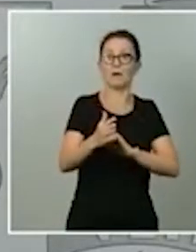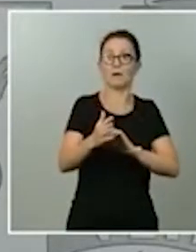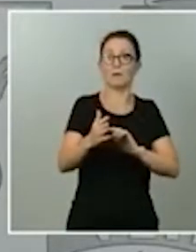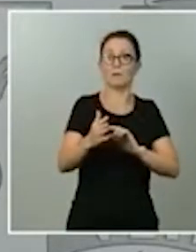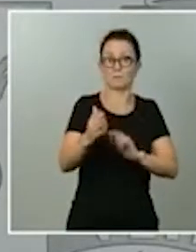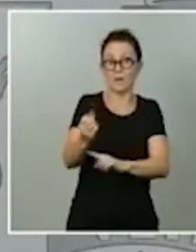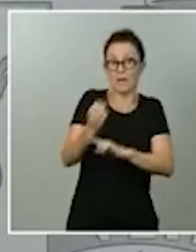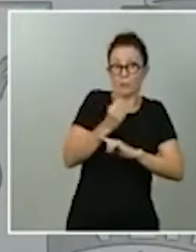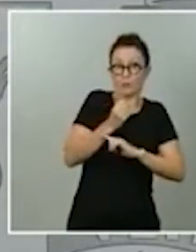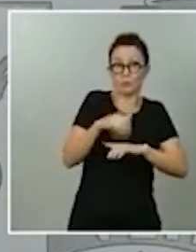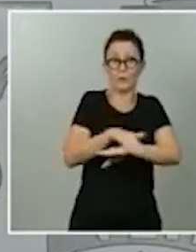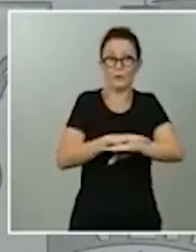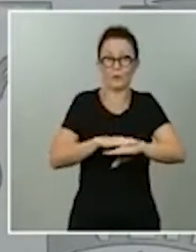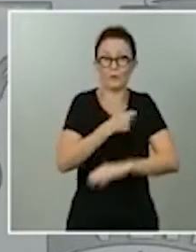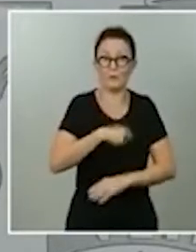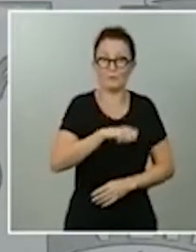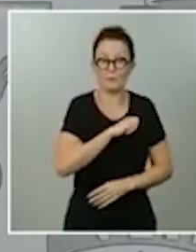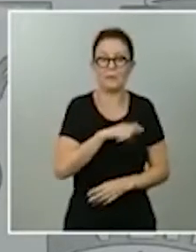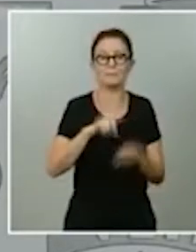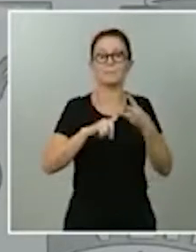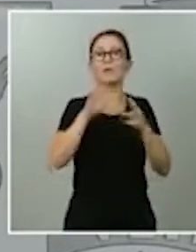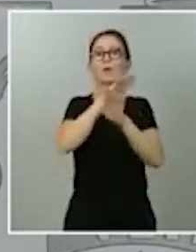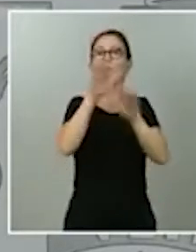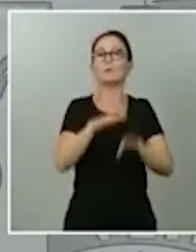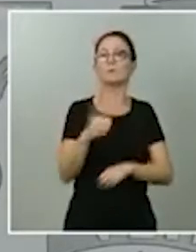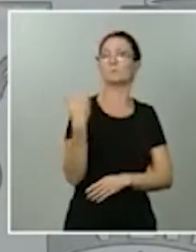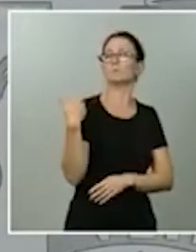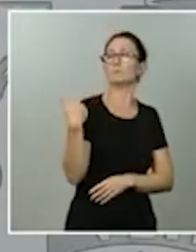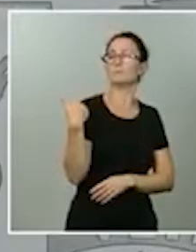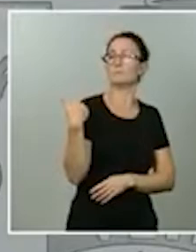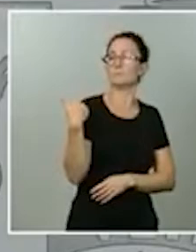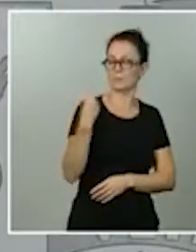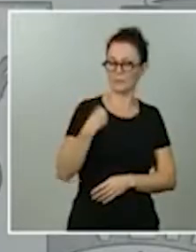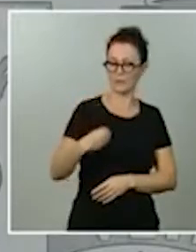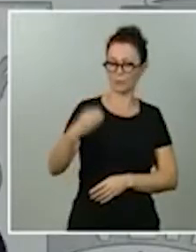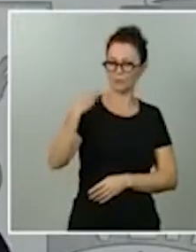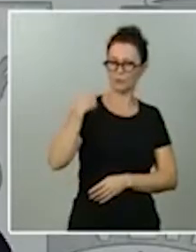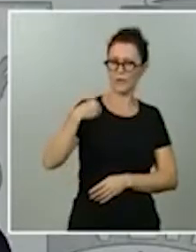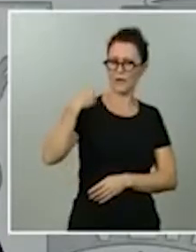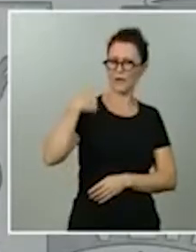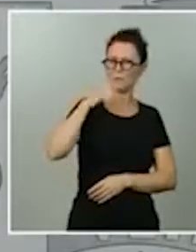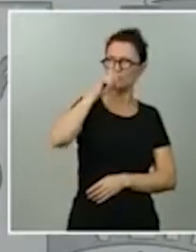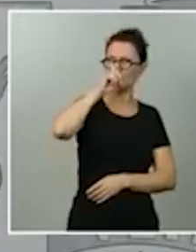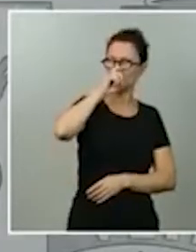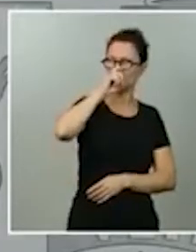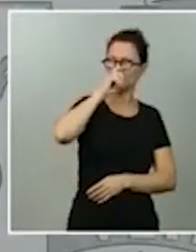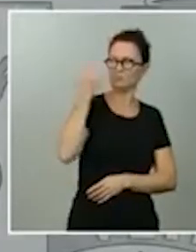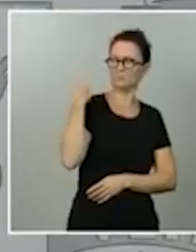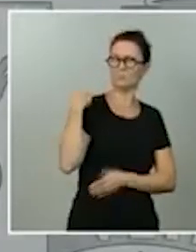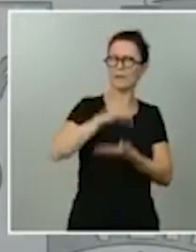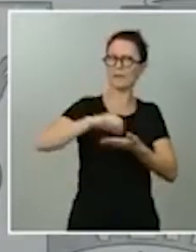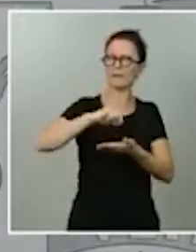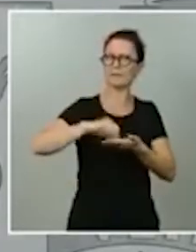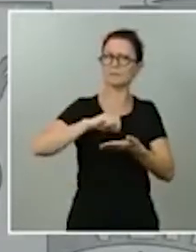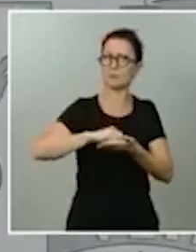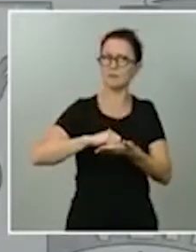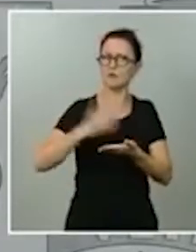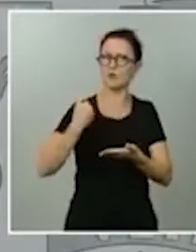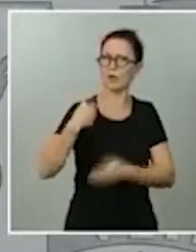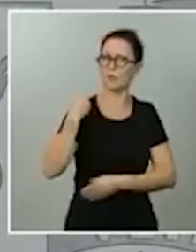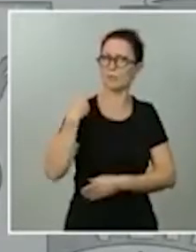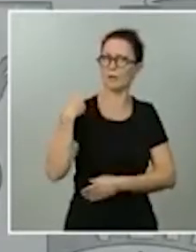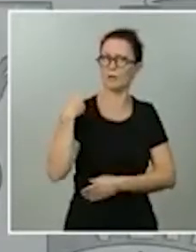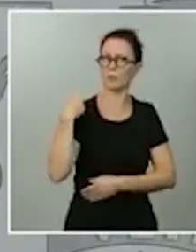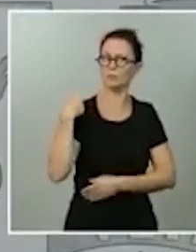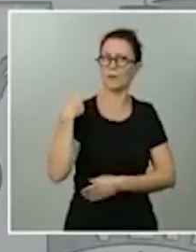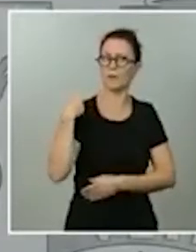las preguntas me preguntaron ya creo recordar en el despacho de Maribén sobre esta cuestión máximo respeto al poder judicial